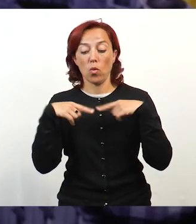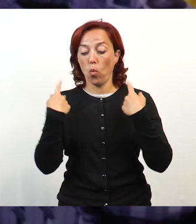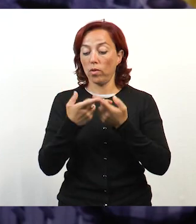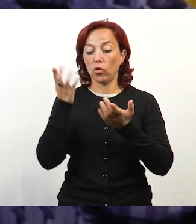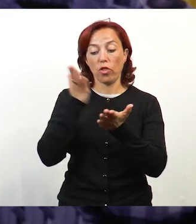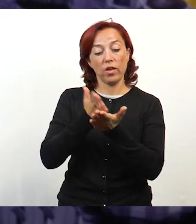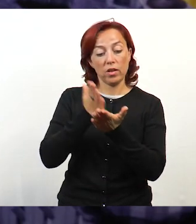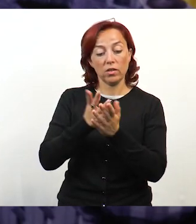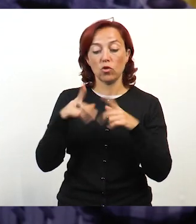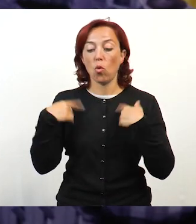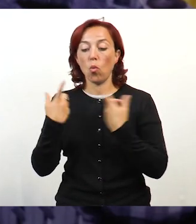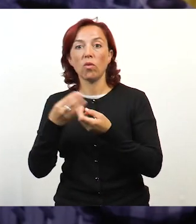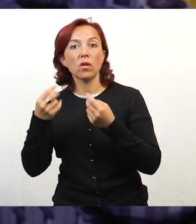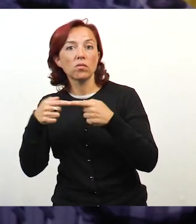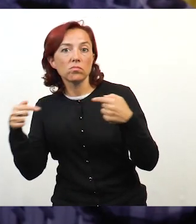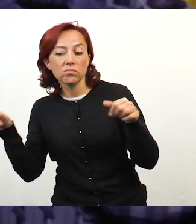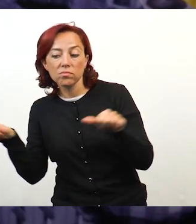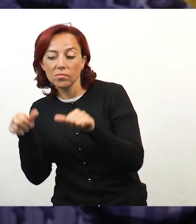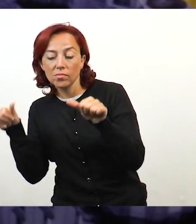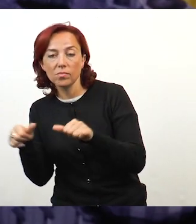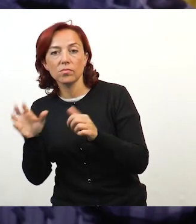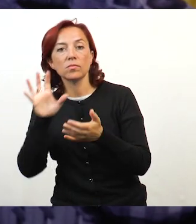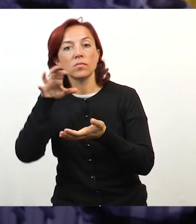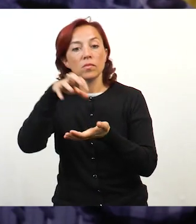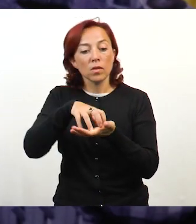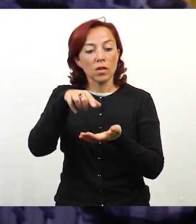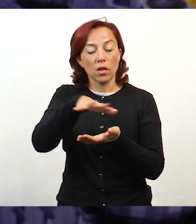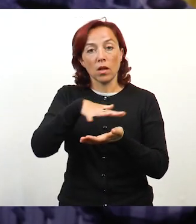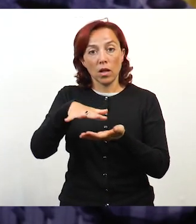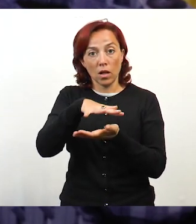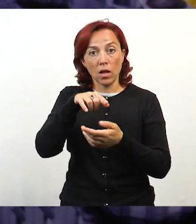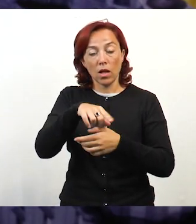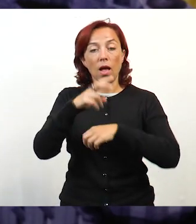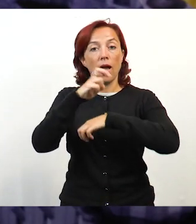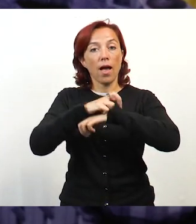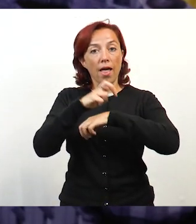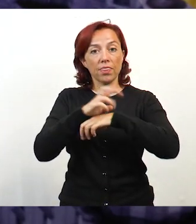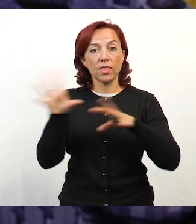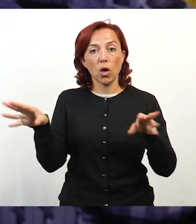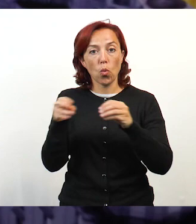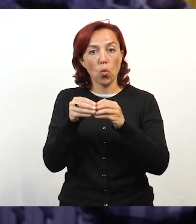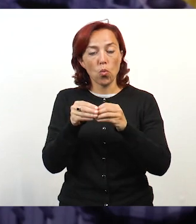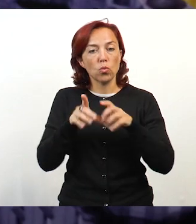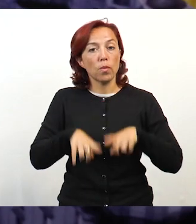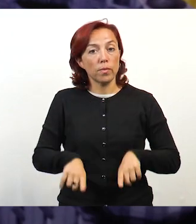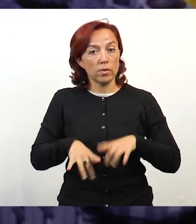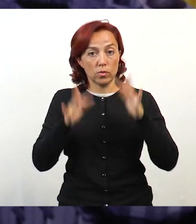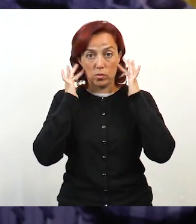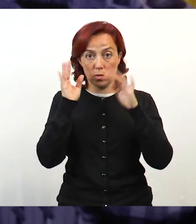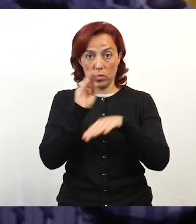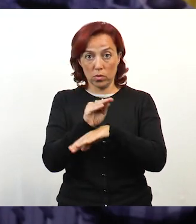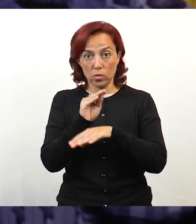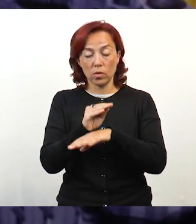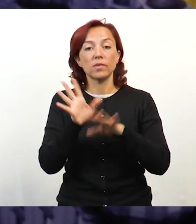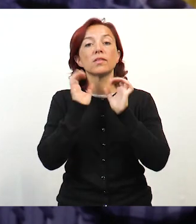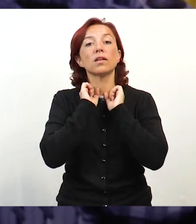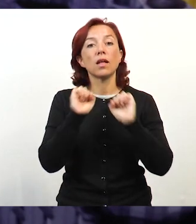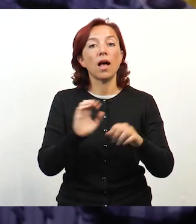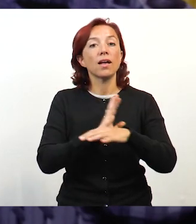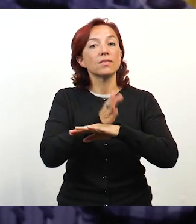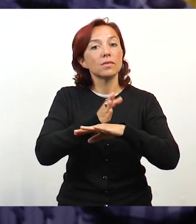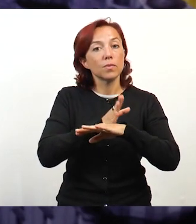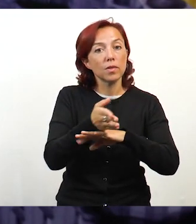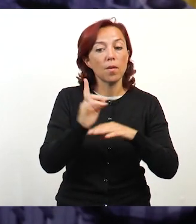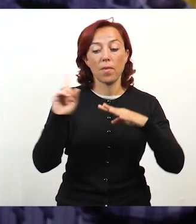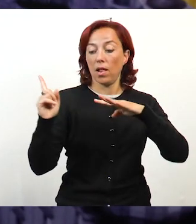la campaña Nuestros Derechos, Nuestras Acciones, Espacio Candy, junto al Ministerio de Educación y Cultura y la Secretaría de Asexibilidad